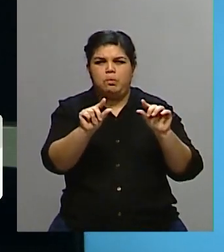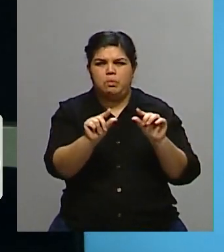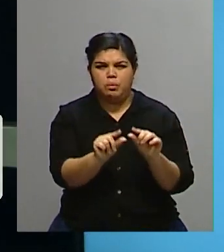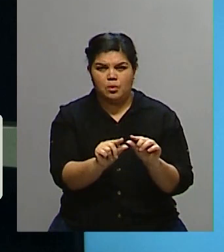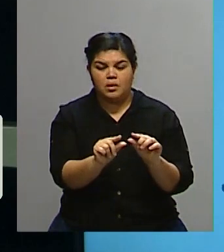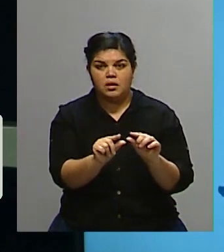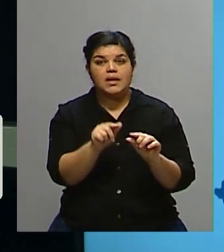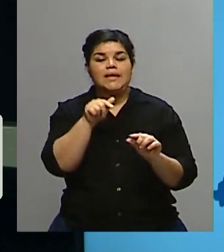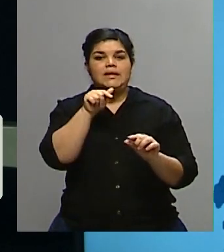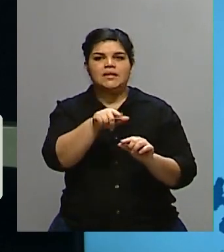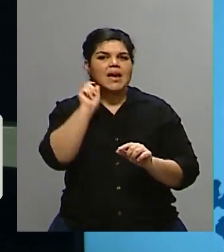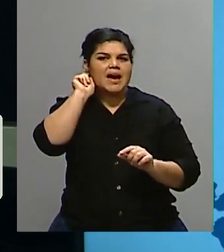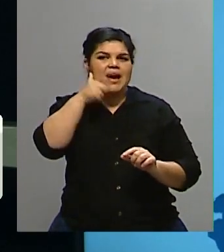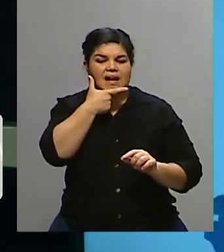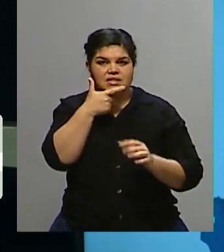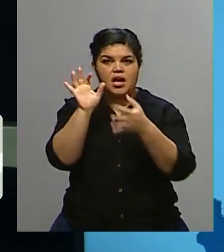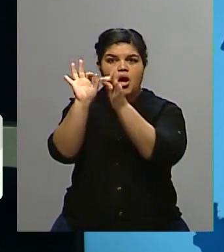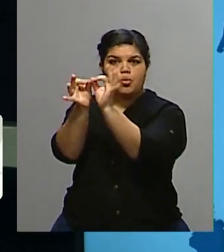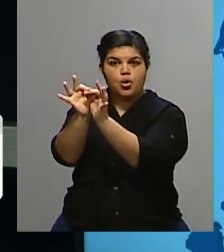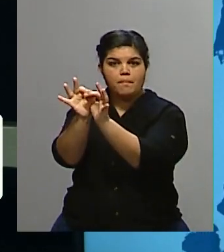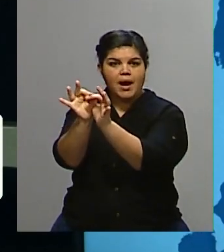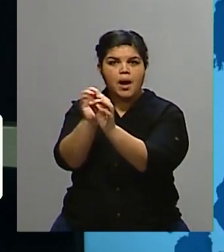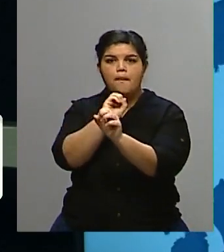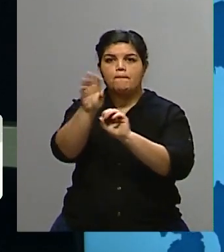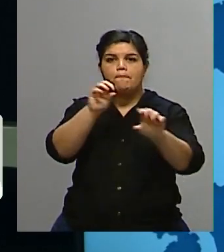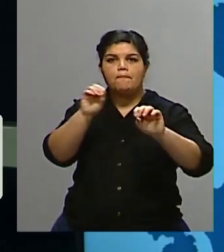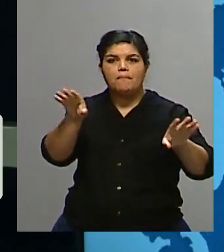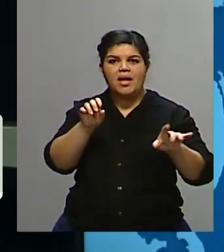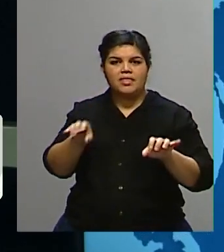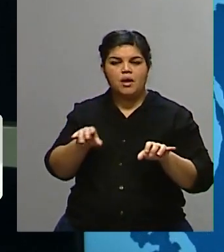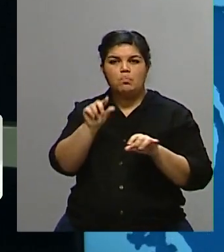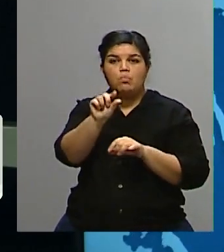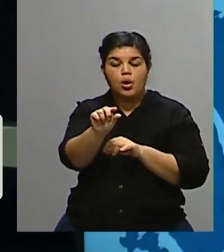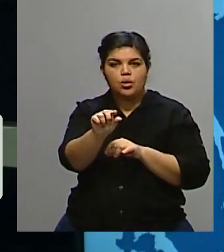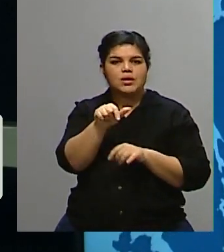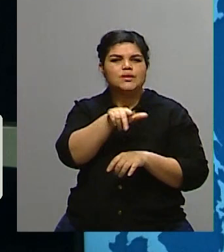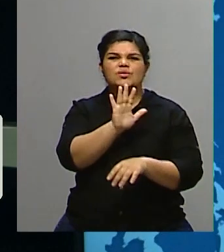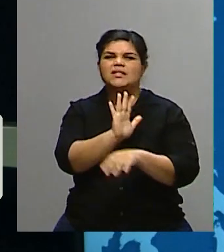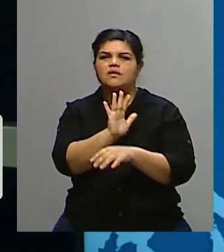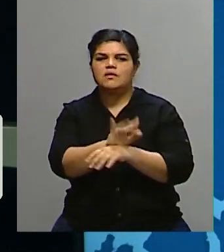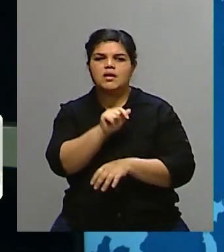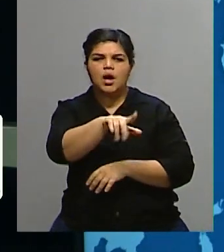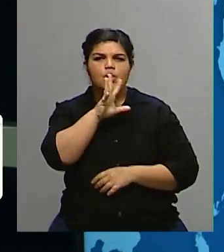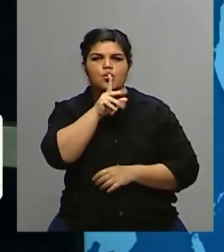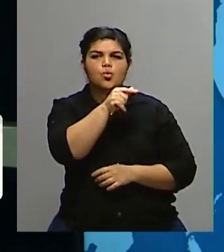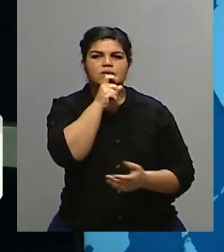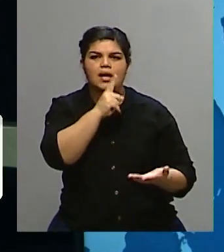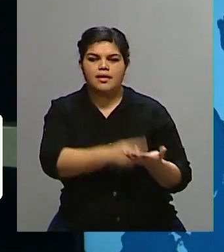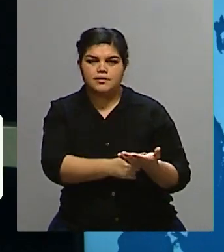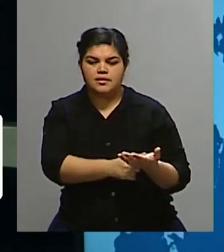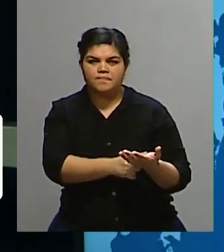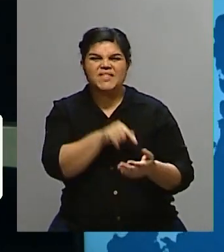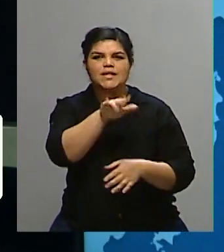gas en Europa por parte de Rusia, que no se brinde ese gas, viene generando ya una crisis energética que se venía